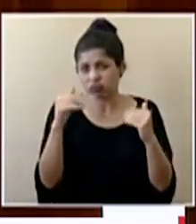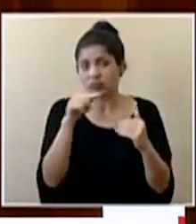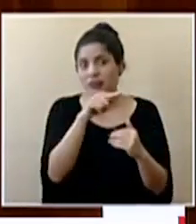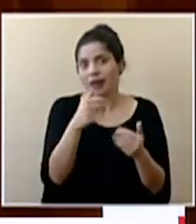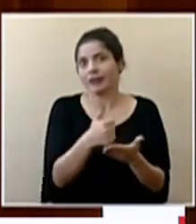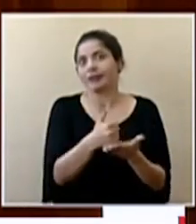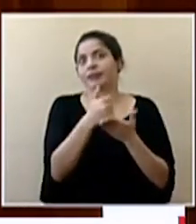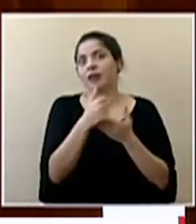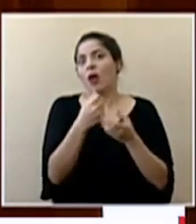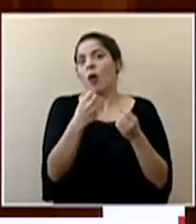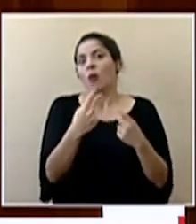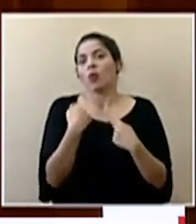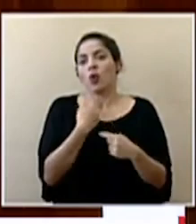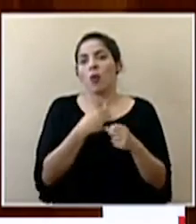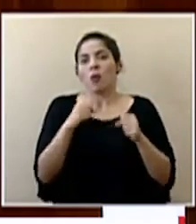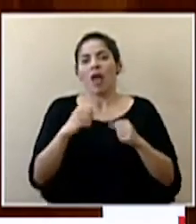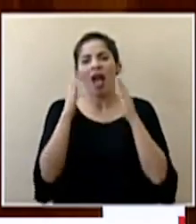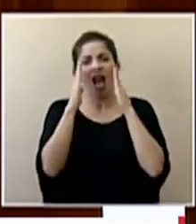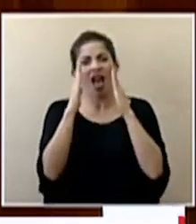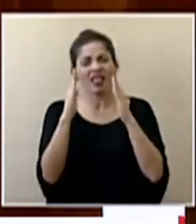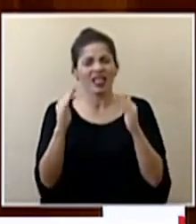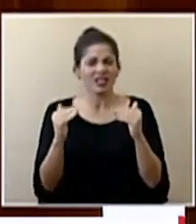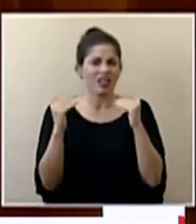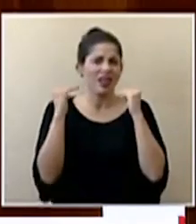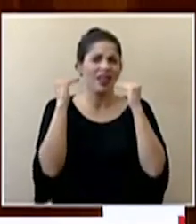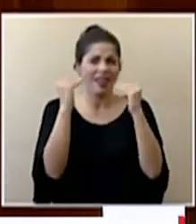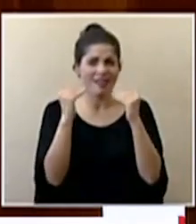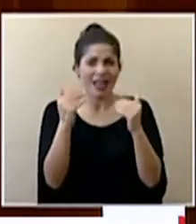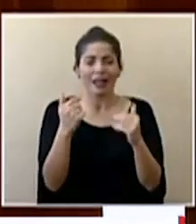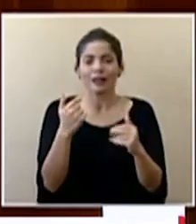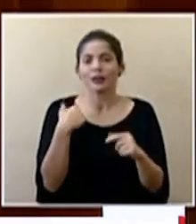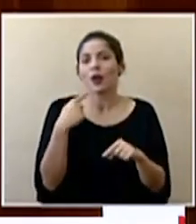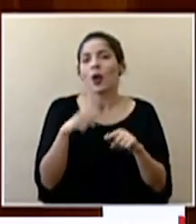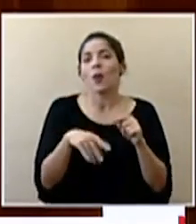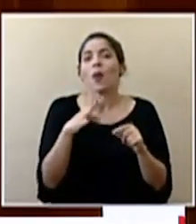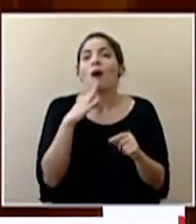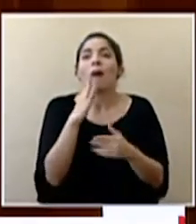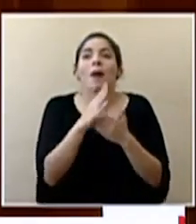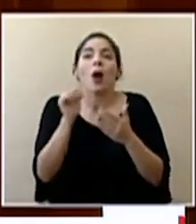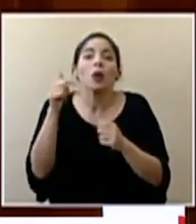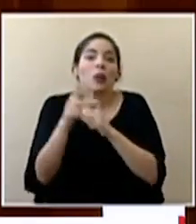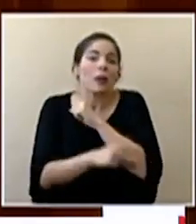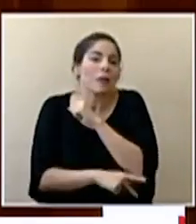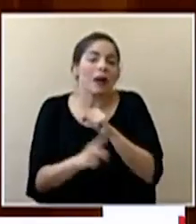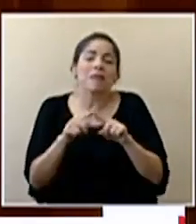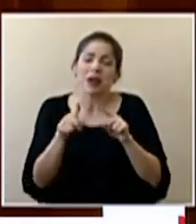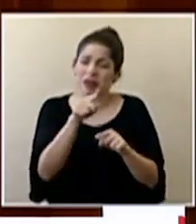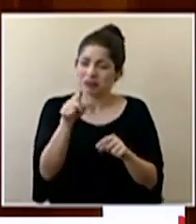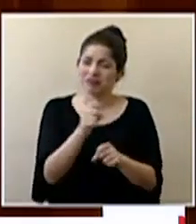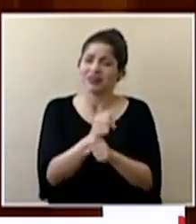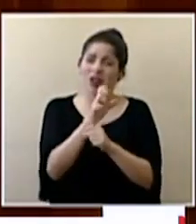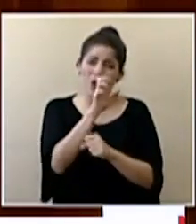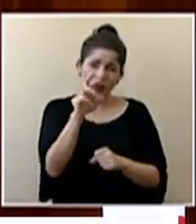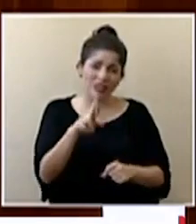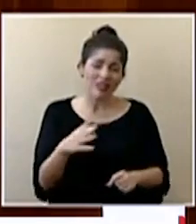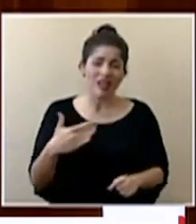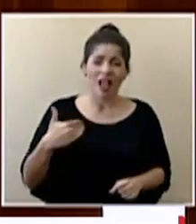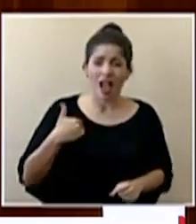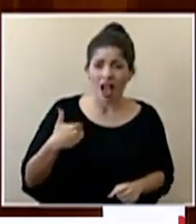nos permite hacer una atención del más alto nivel posible yo no puedo aquí hablar por otros países pero le aseguro que Costa Rica tiene una